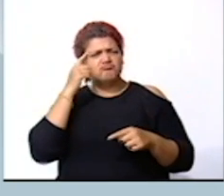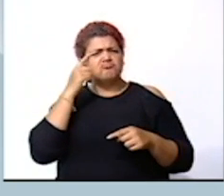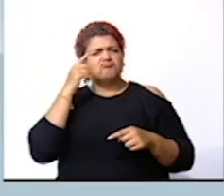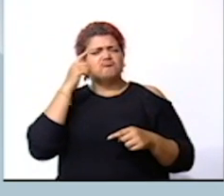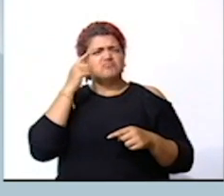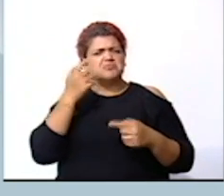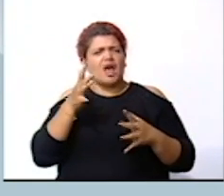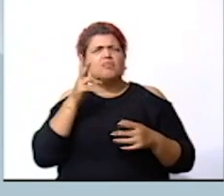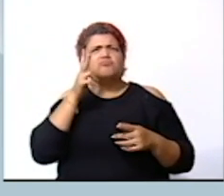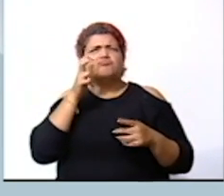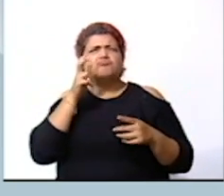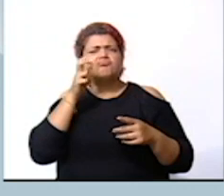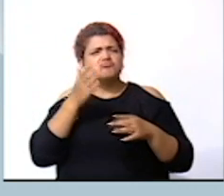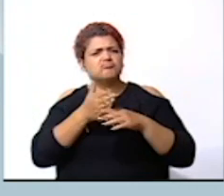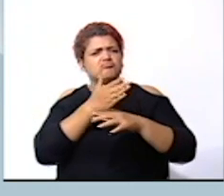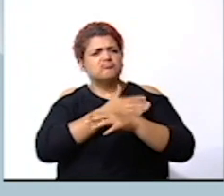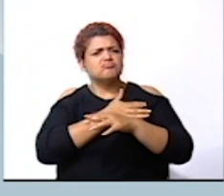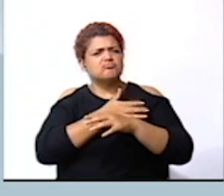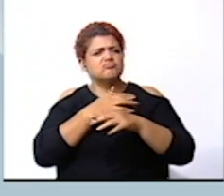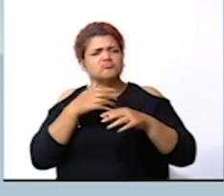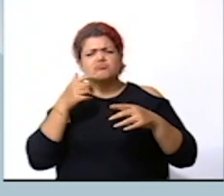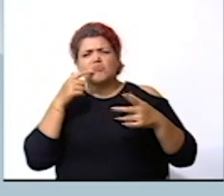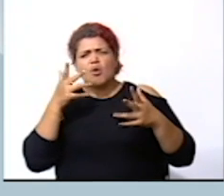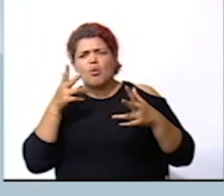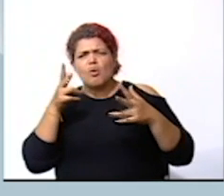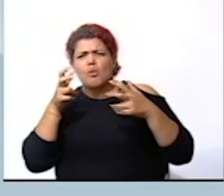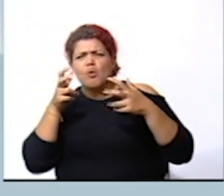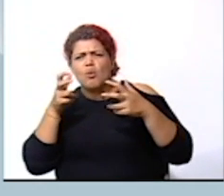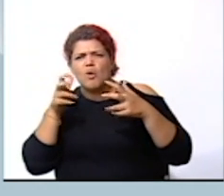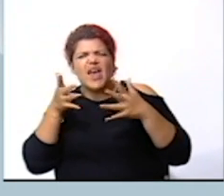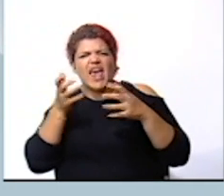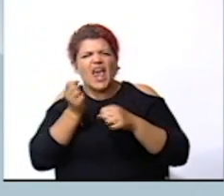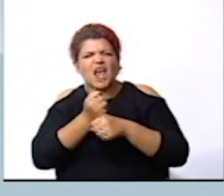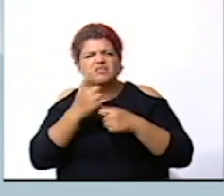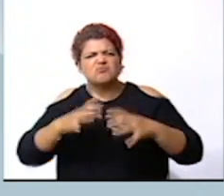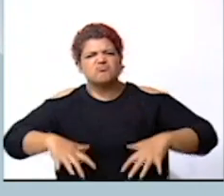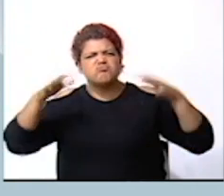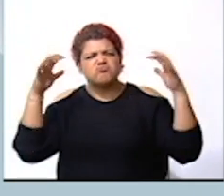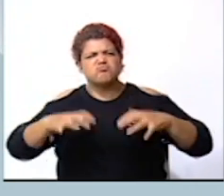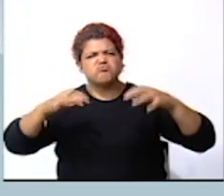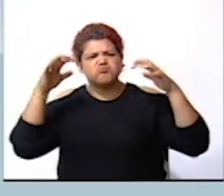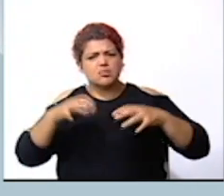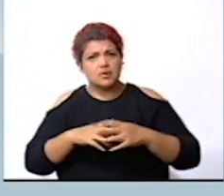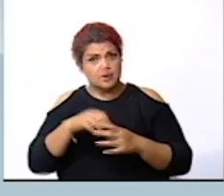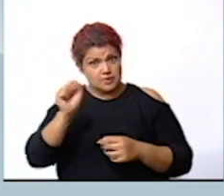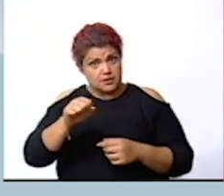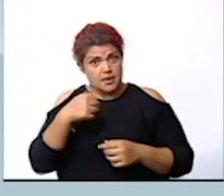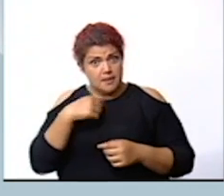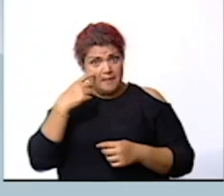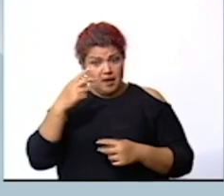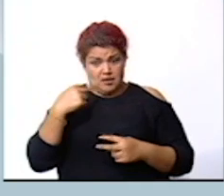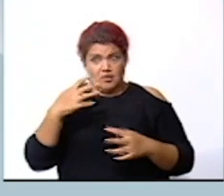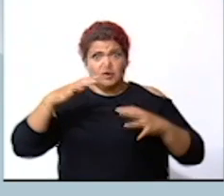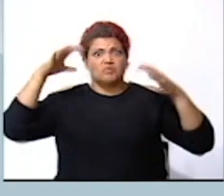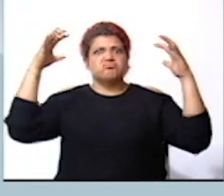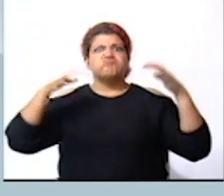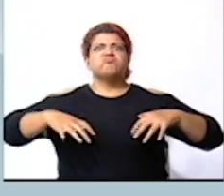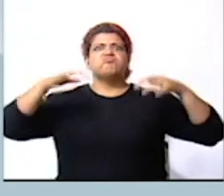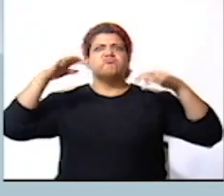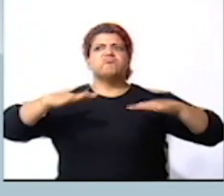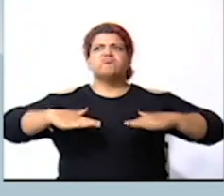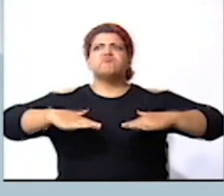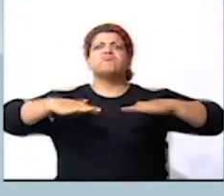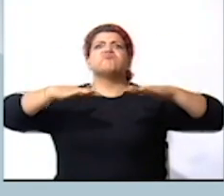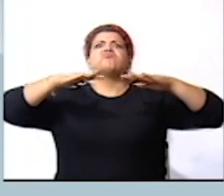o han escuchado ustedes acerca de qué es una inundación si ven donde estoy en una inundación